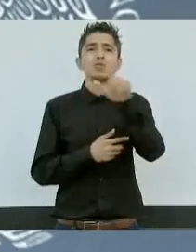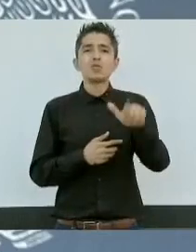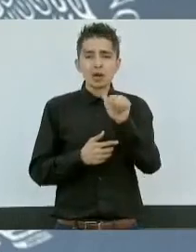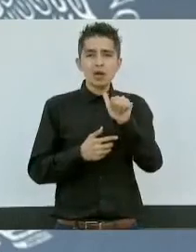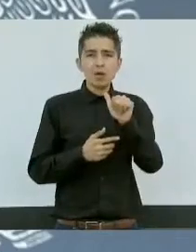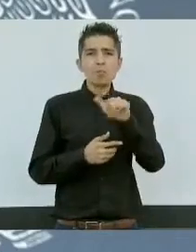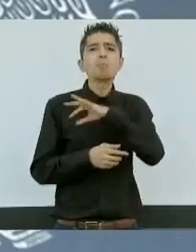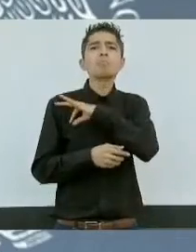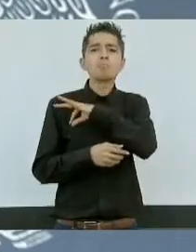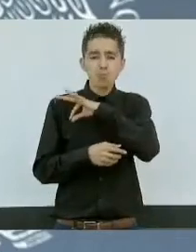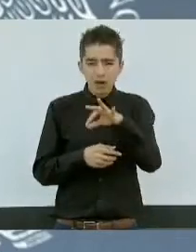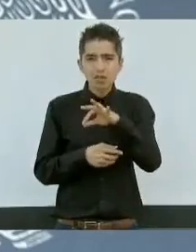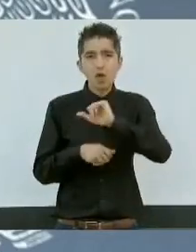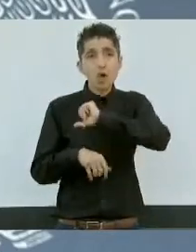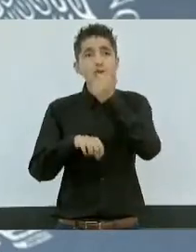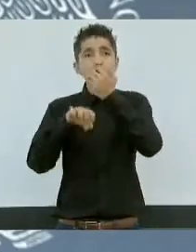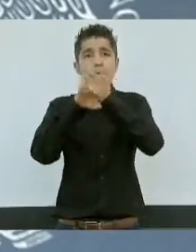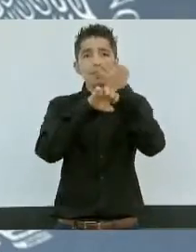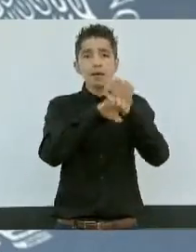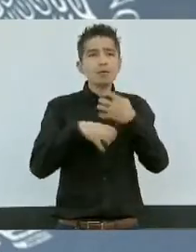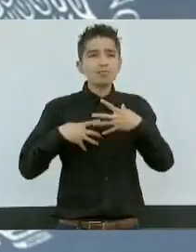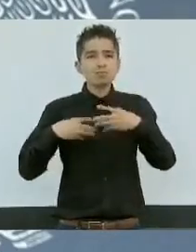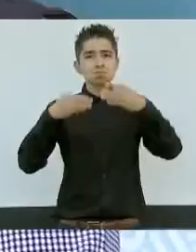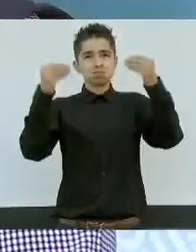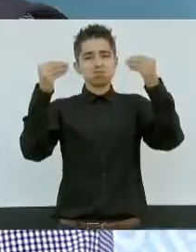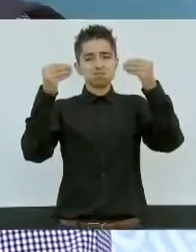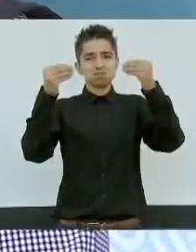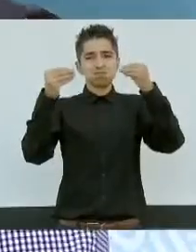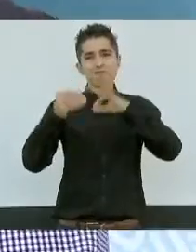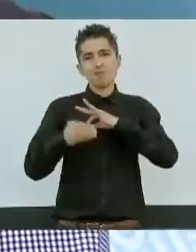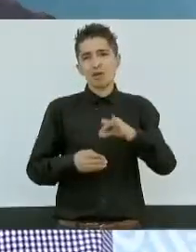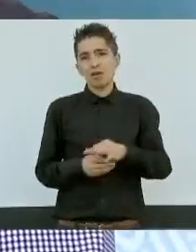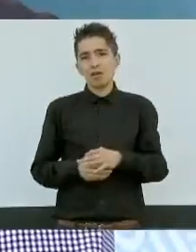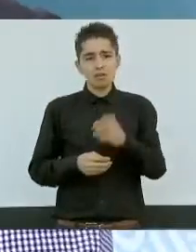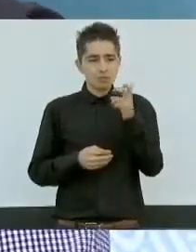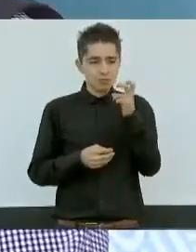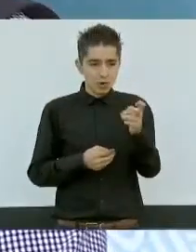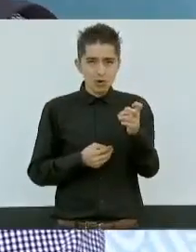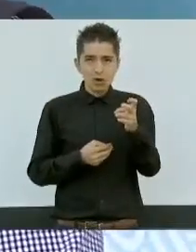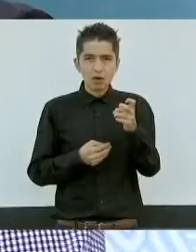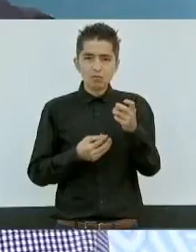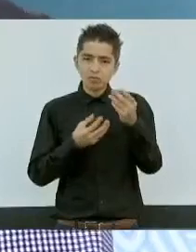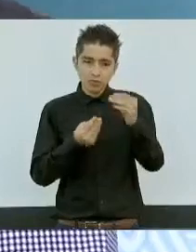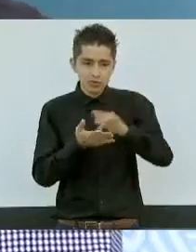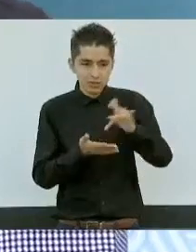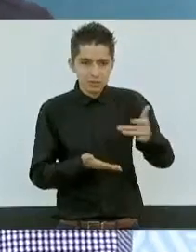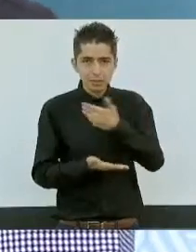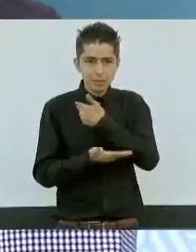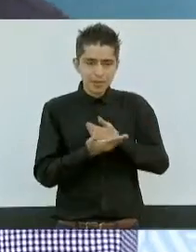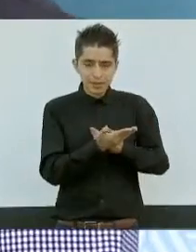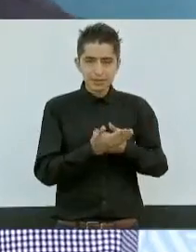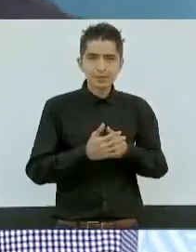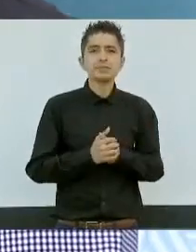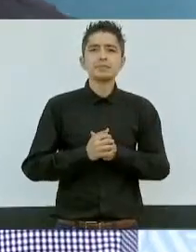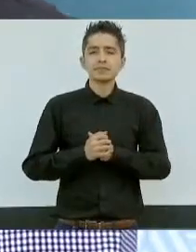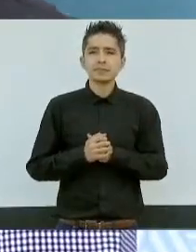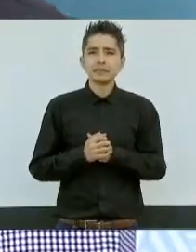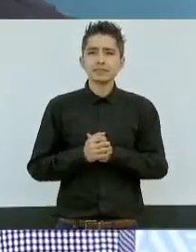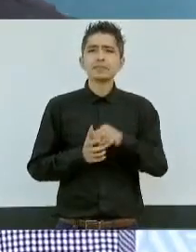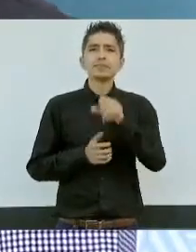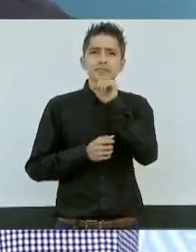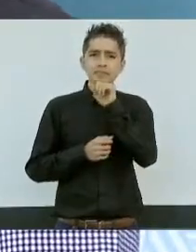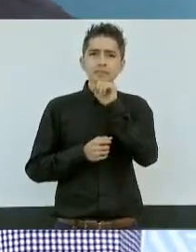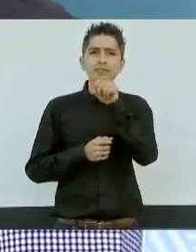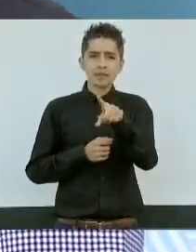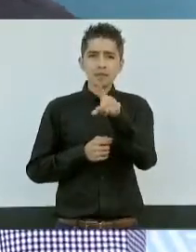implementar en el resto del país. Por todo ello, muchas gracias, presidente. También,